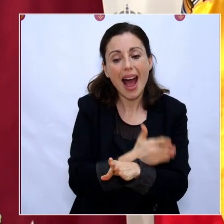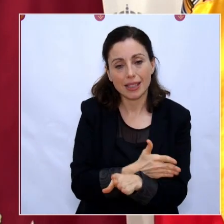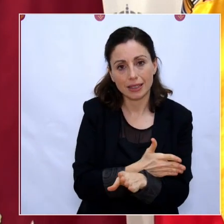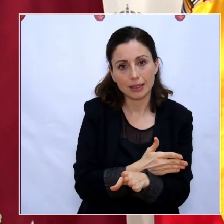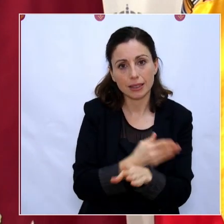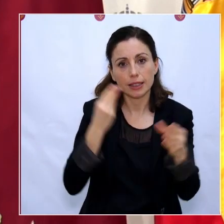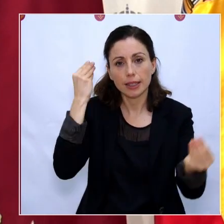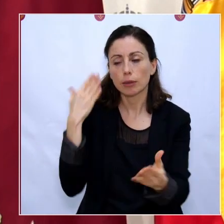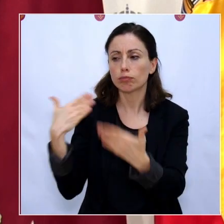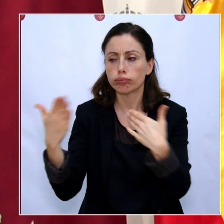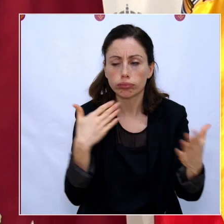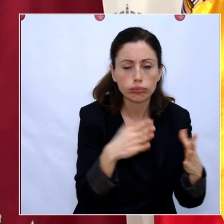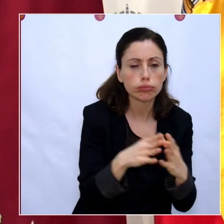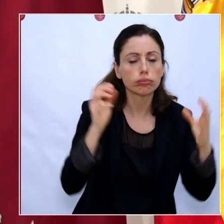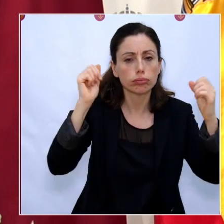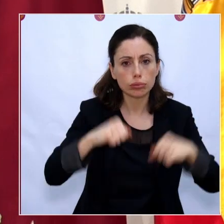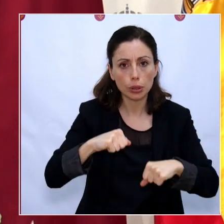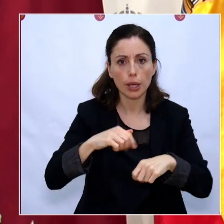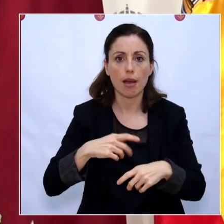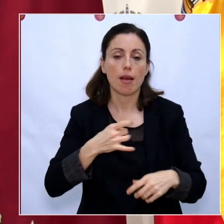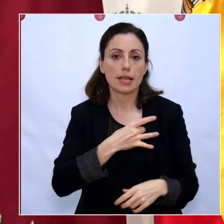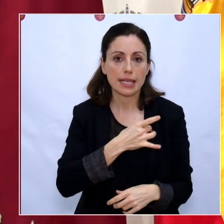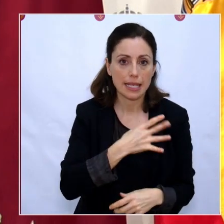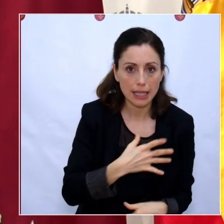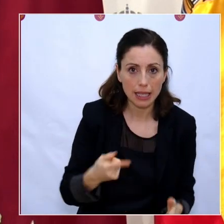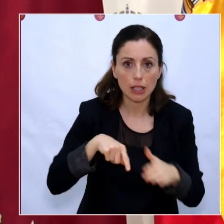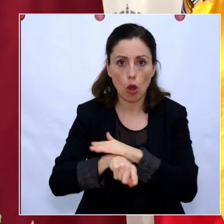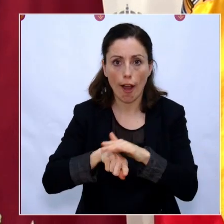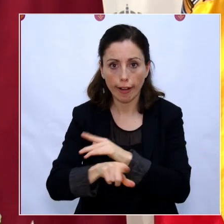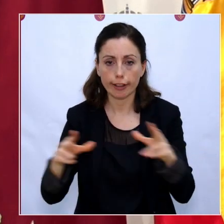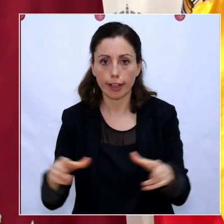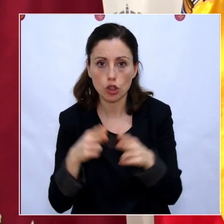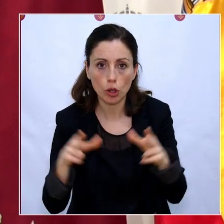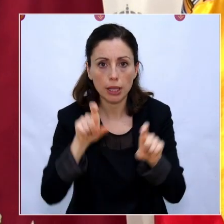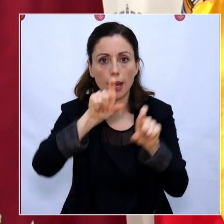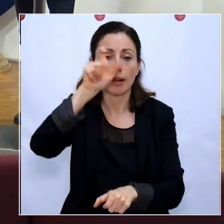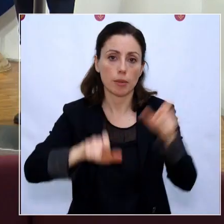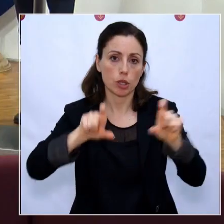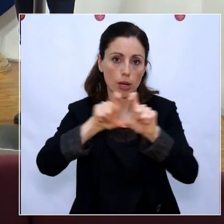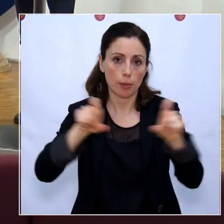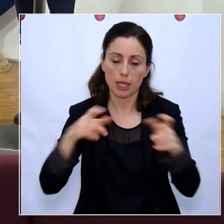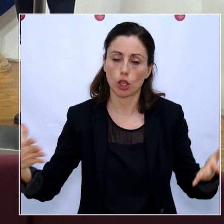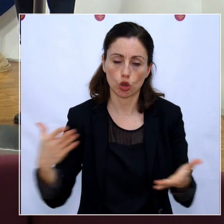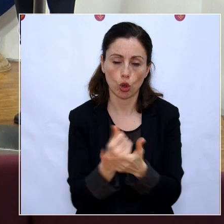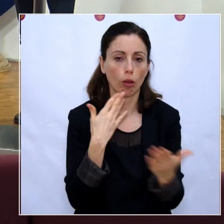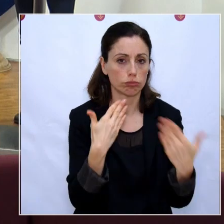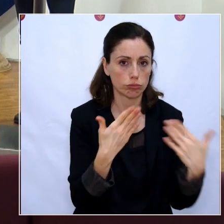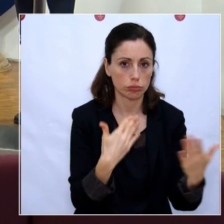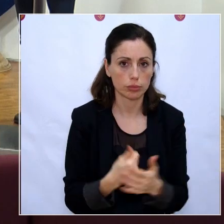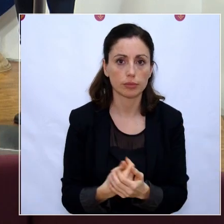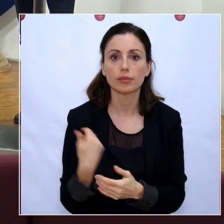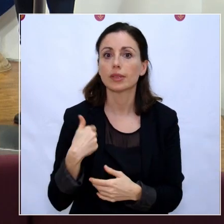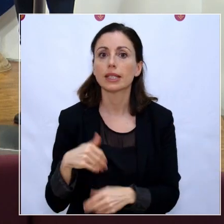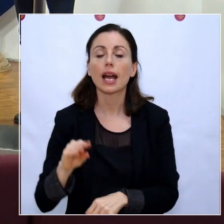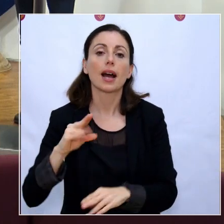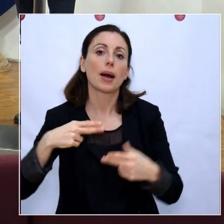con los agentes sociales con los sindicatos, por supuesto pero también con los empresarios, también con la patronal Bien, pues estas serían todas las preguntas que